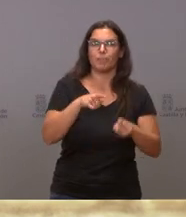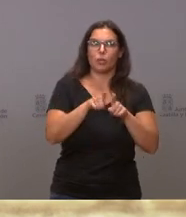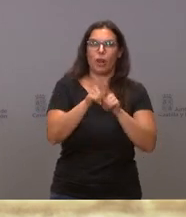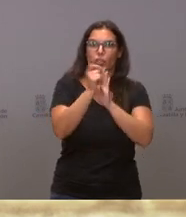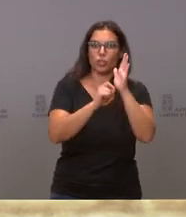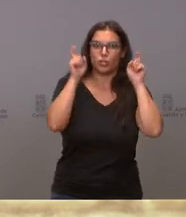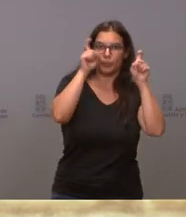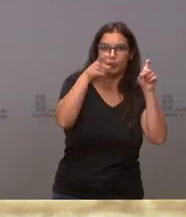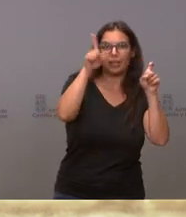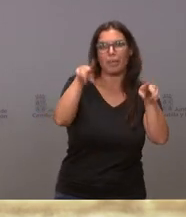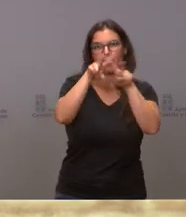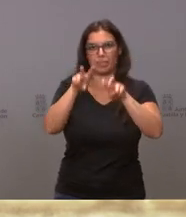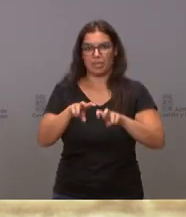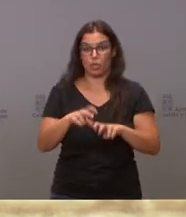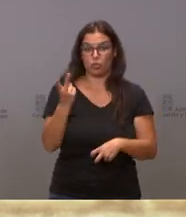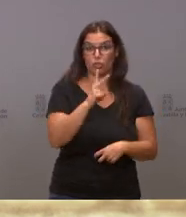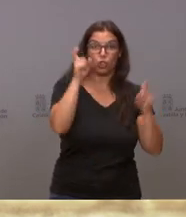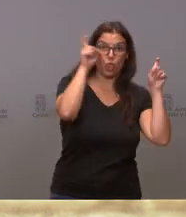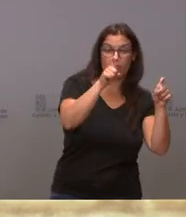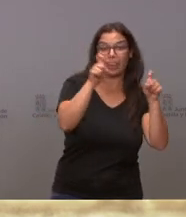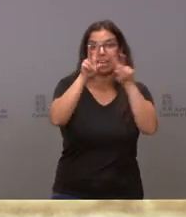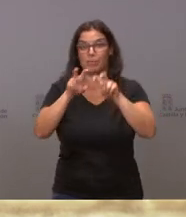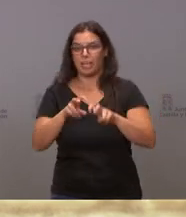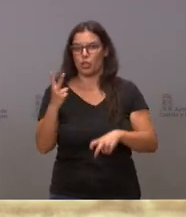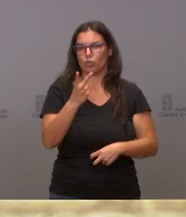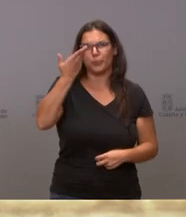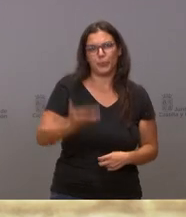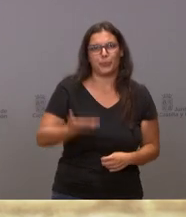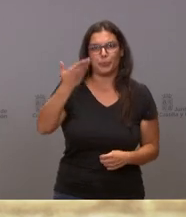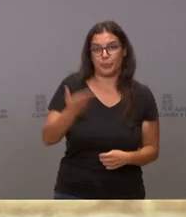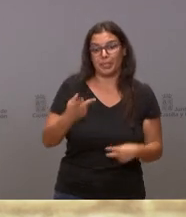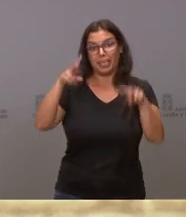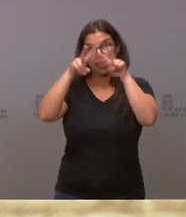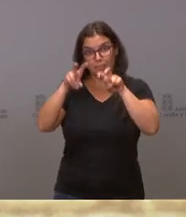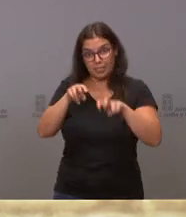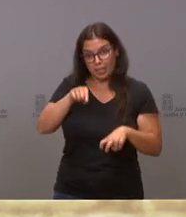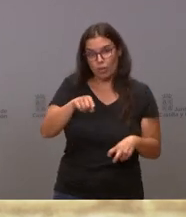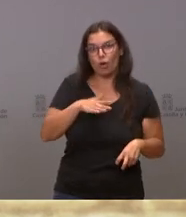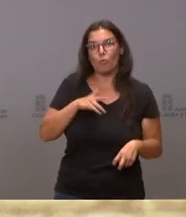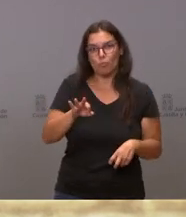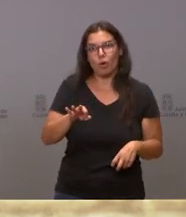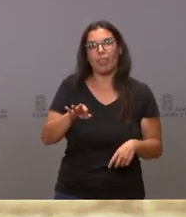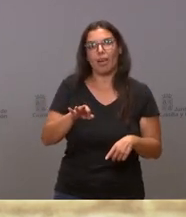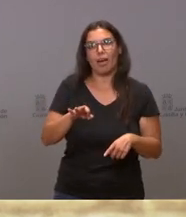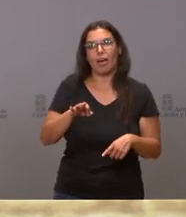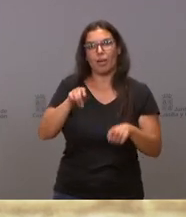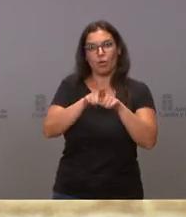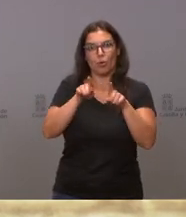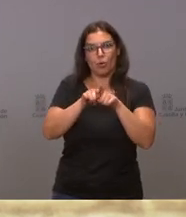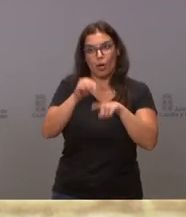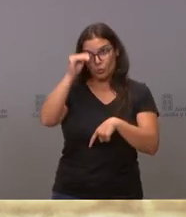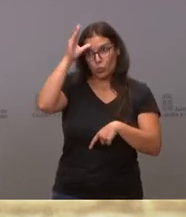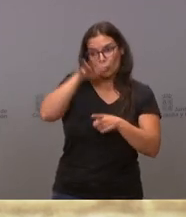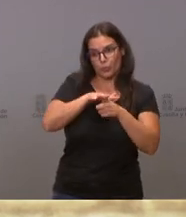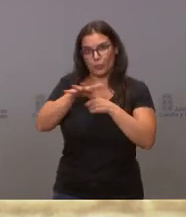investigación que consideramos imprescindible y que esa investigación pueda transferir conocimientos al sector